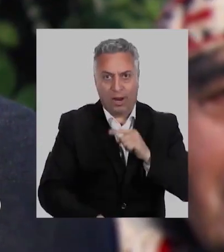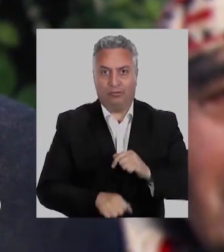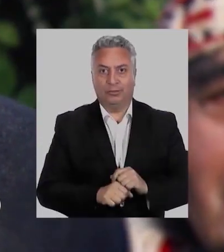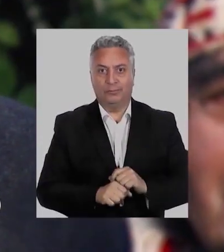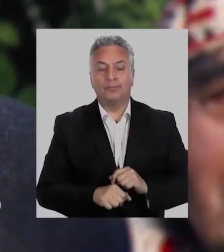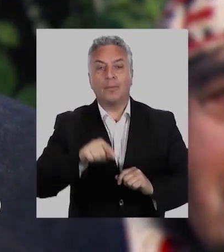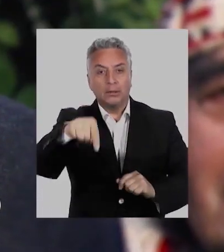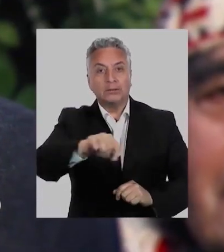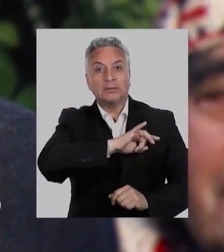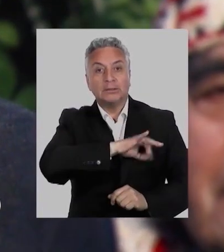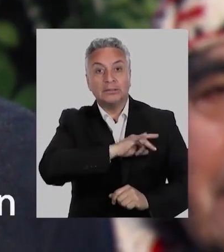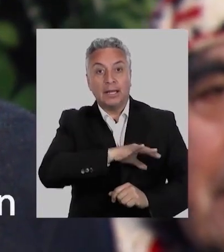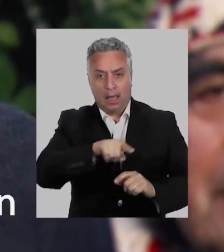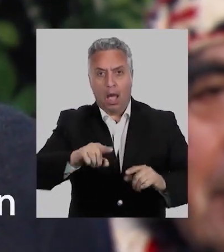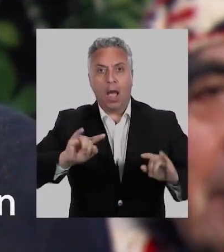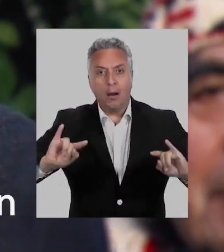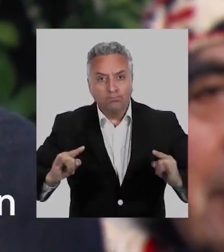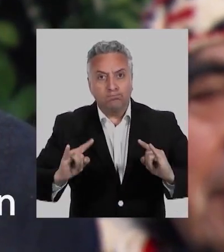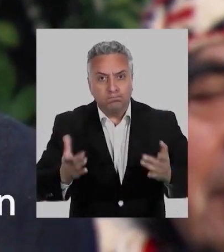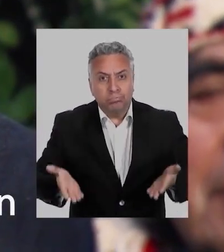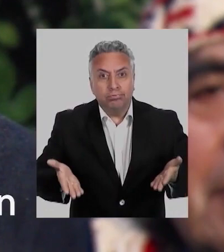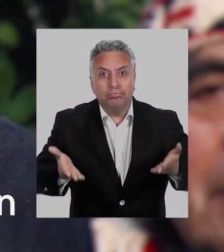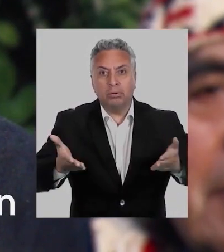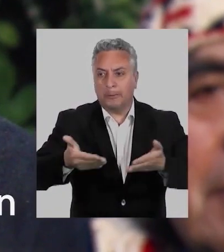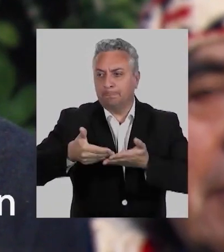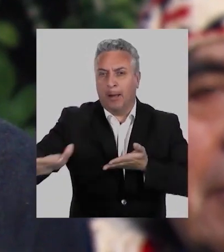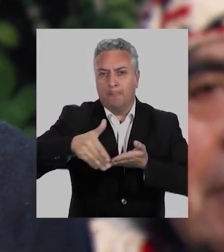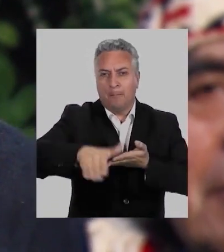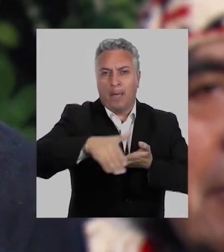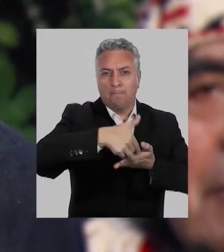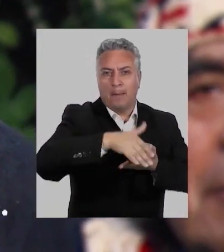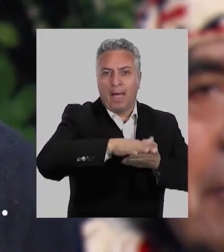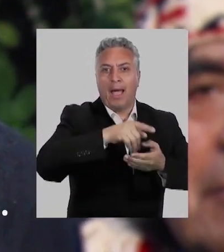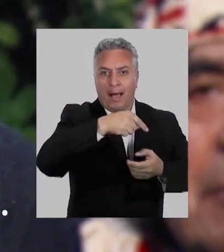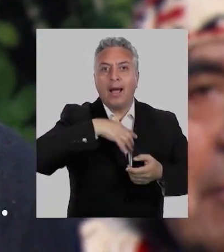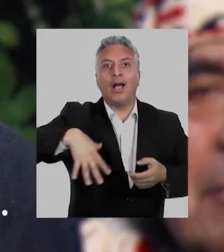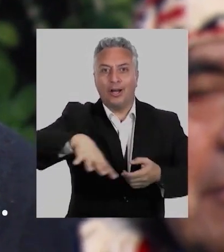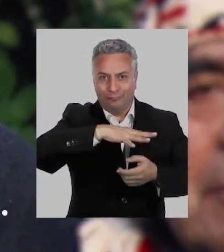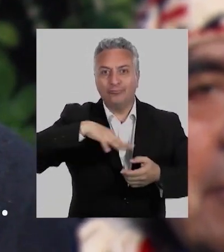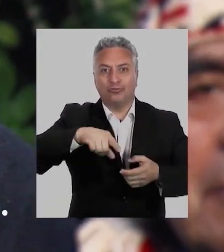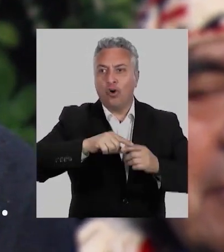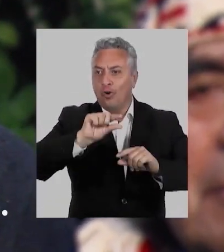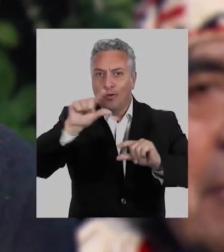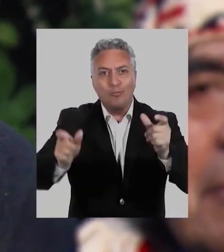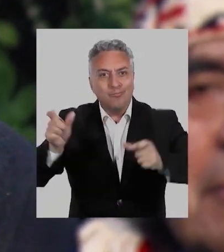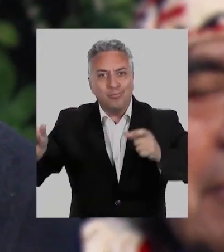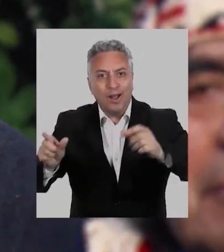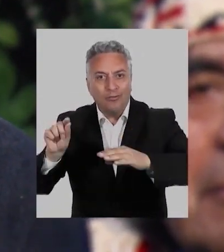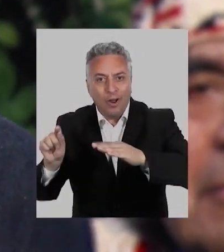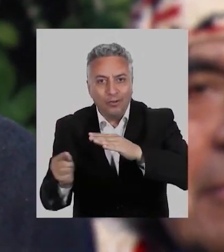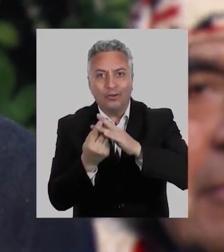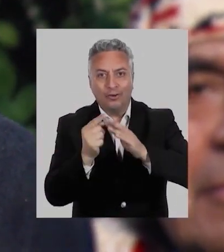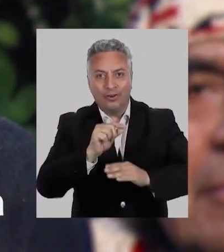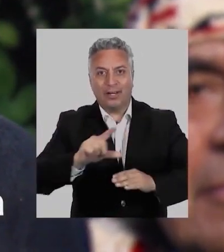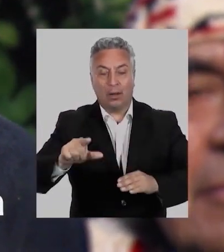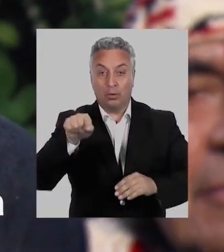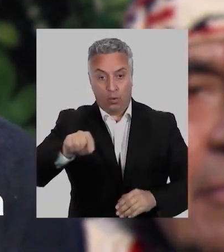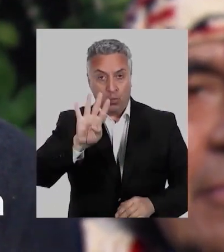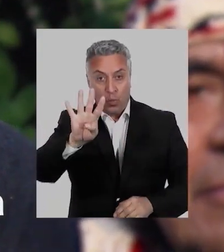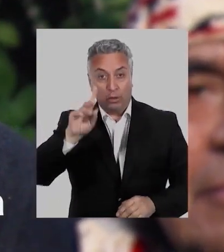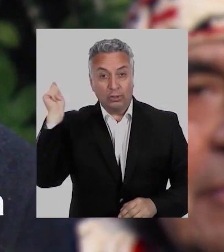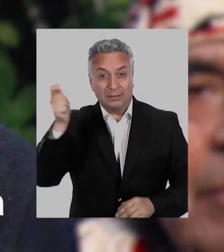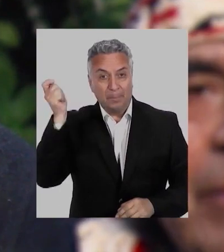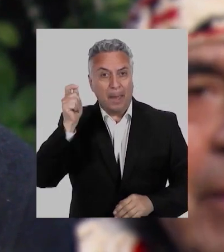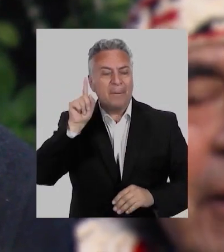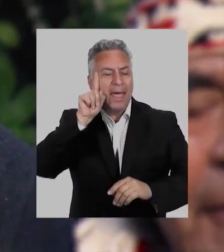Hasta ahora Chile se ha construido en base al despojo y la marginación del pueblo mapuche y de todos los pueblos originarios. Este 4 de septiembre tenemos